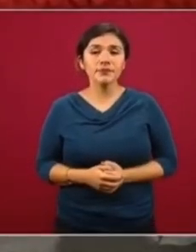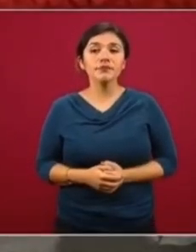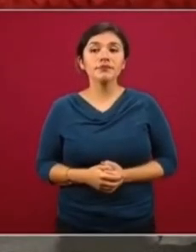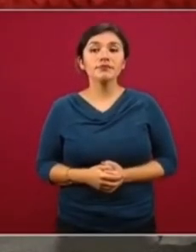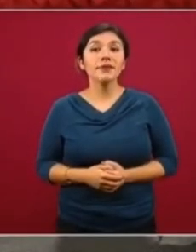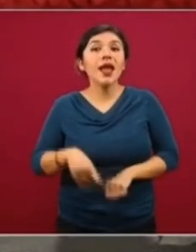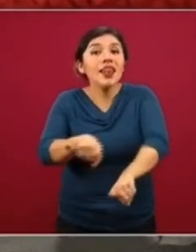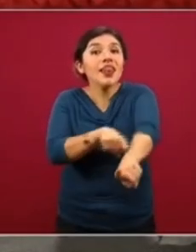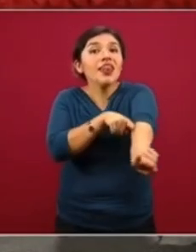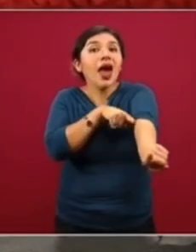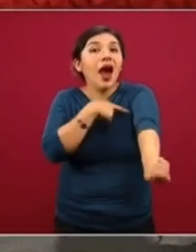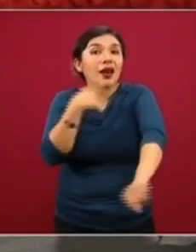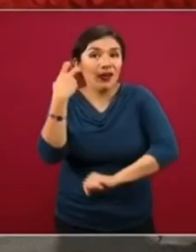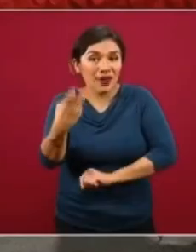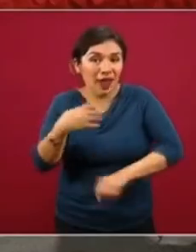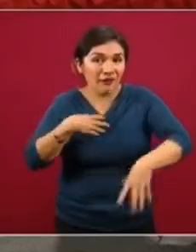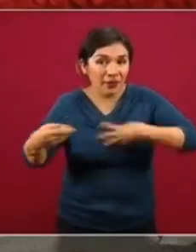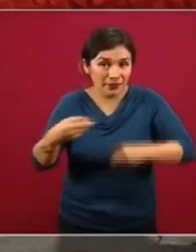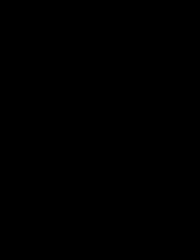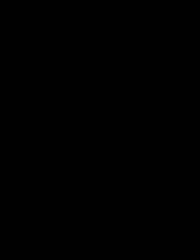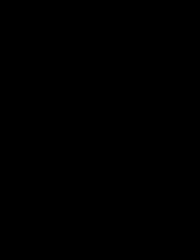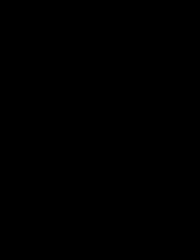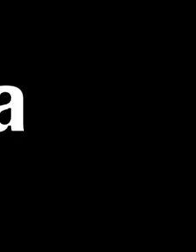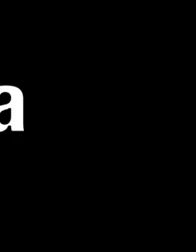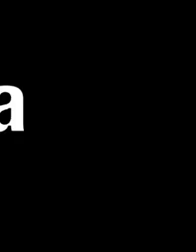Epidemia larga, se llama este pequeño video.